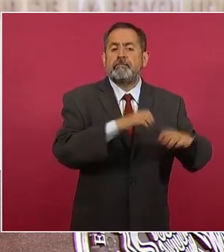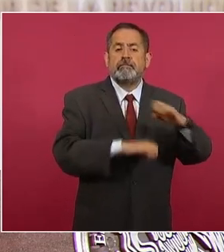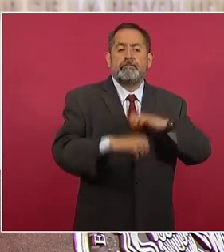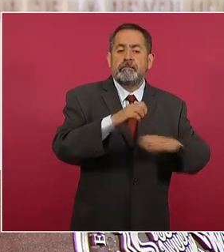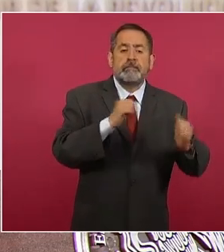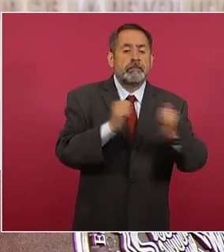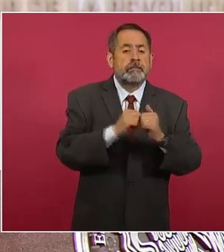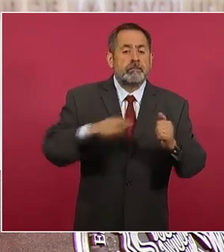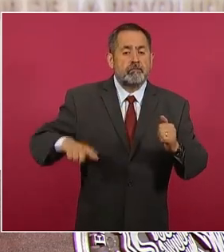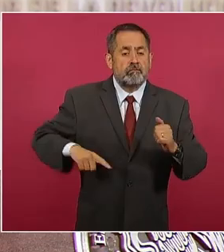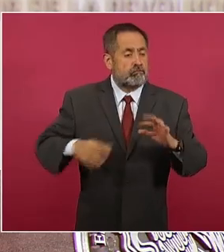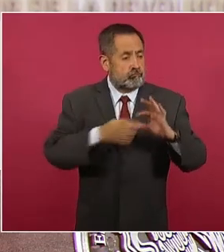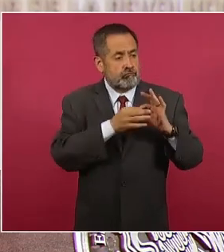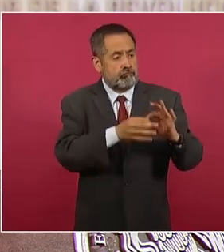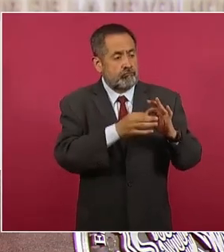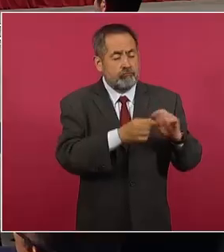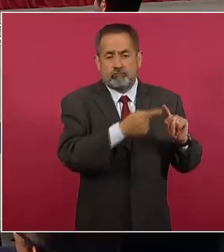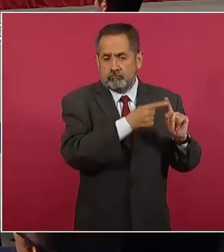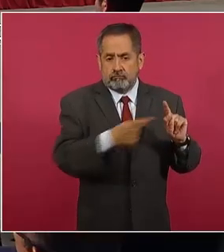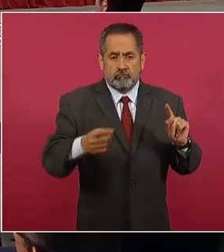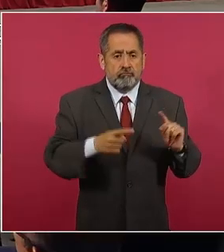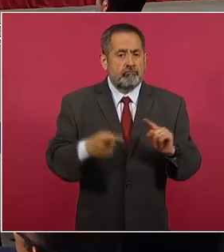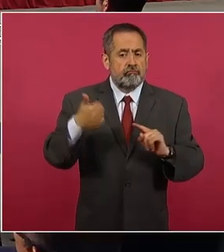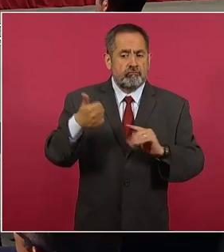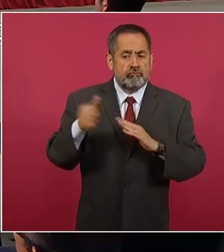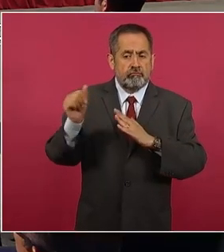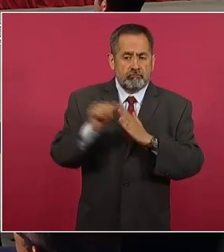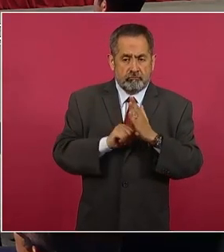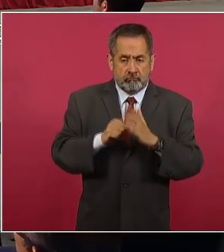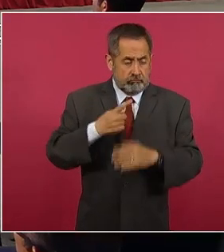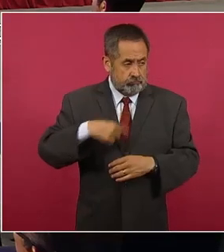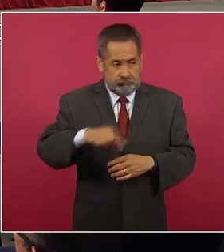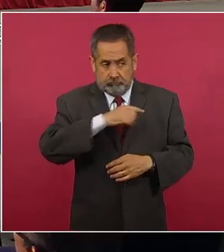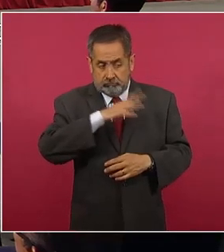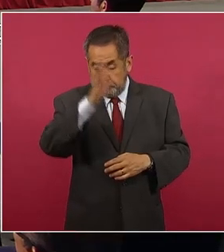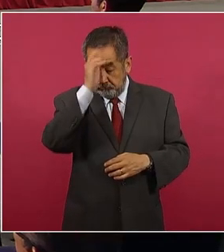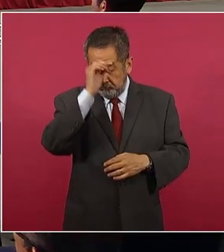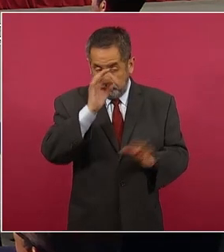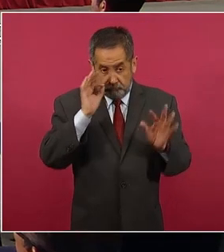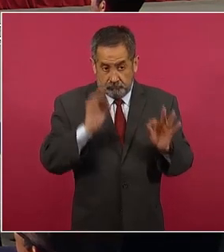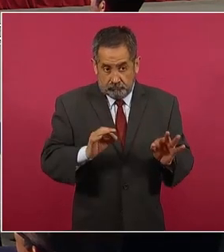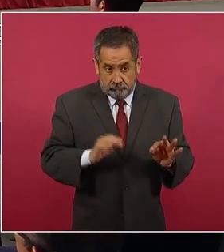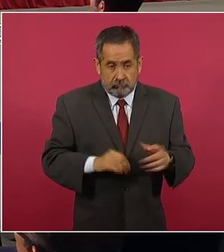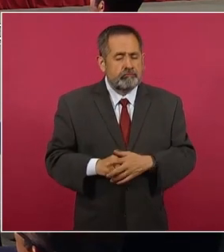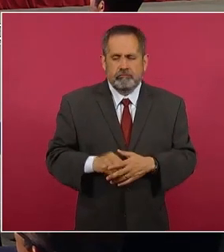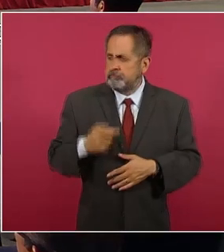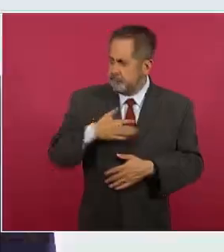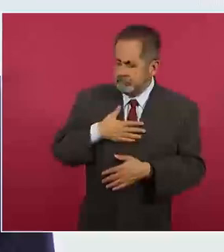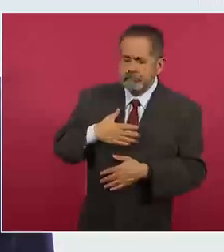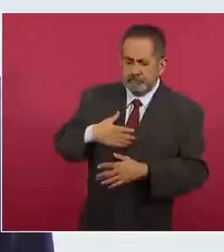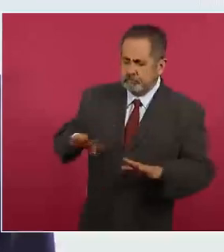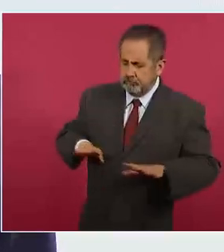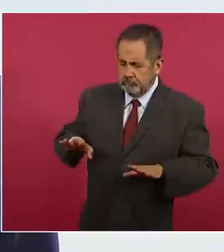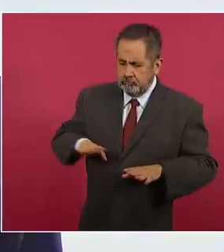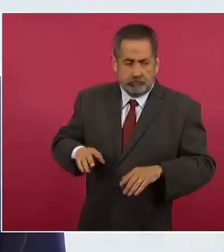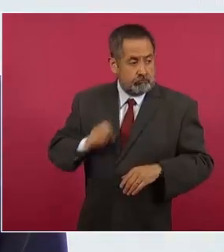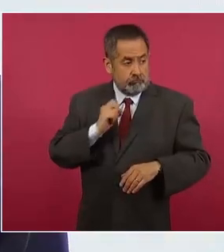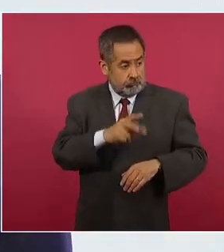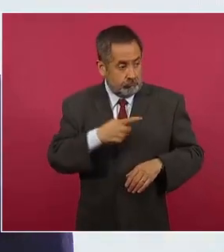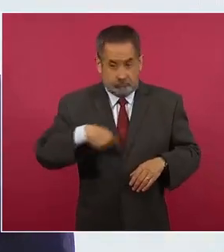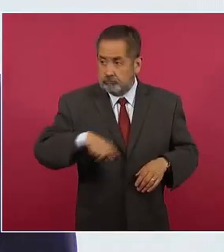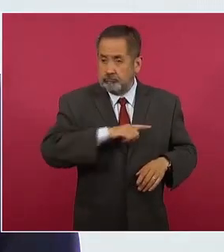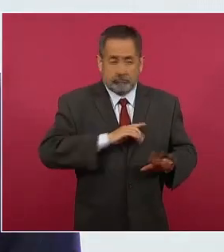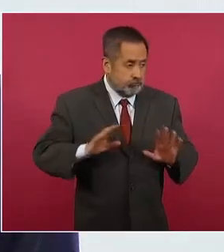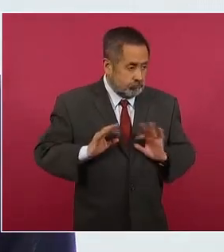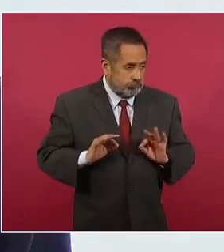gobierno durante un periodo de seis meses. Lo hemos acordado. Sabemos que nos conviene a todos. Si el